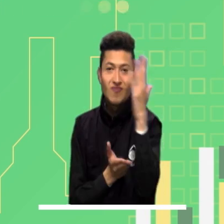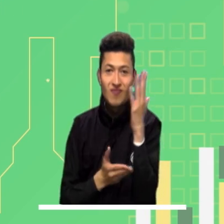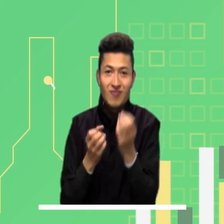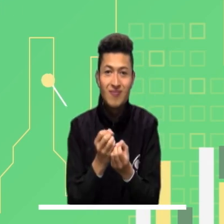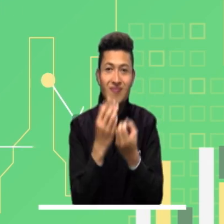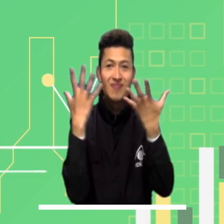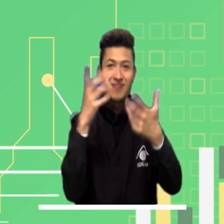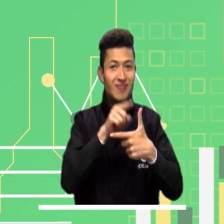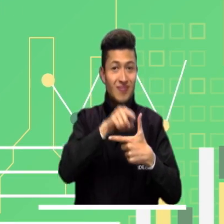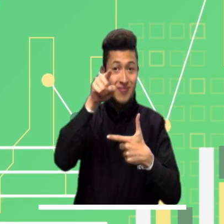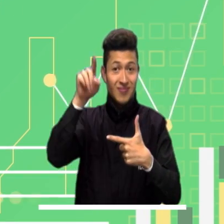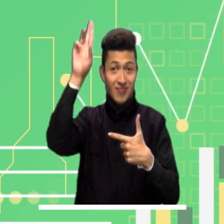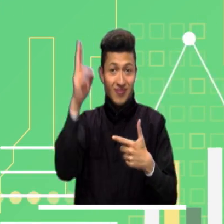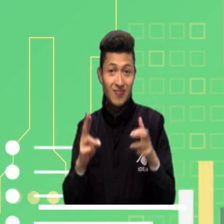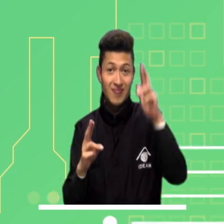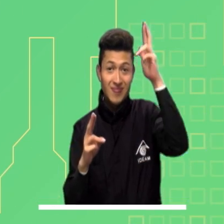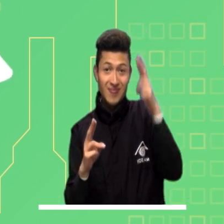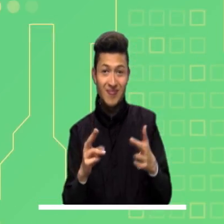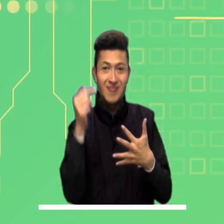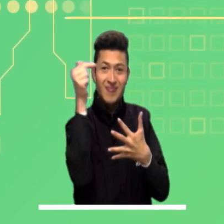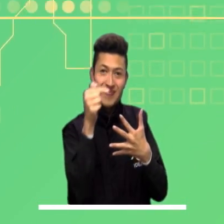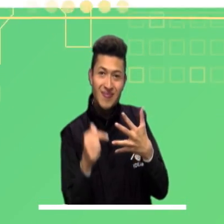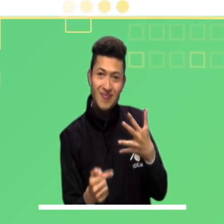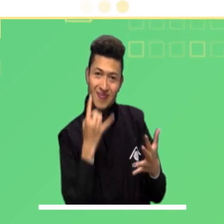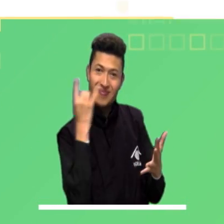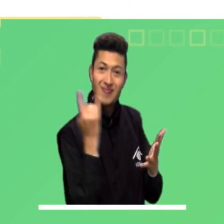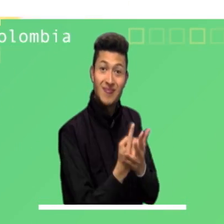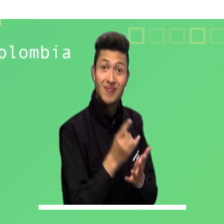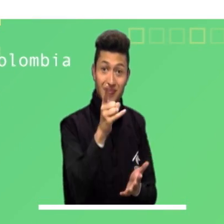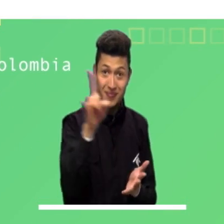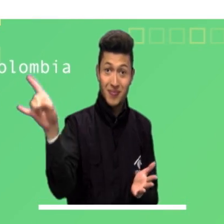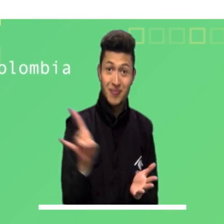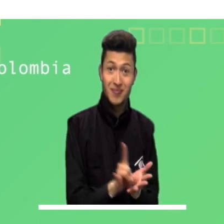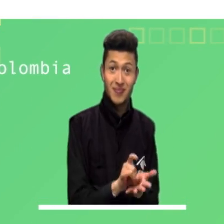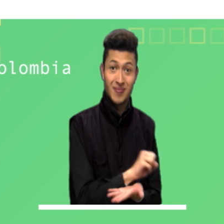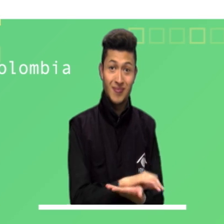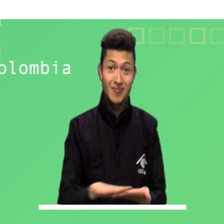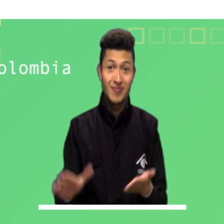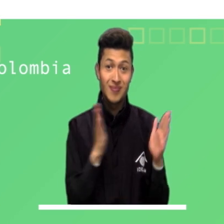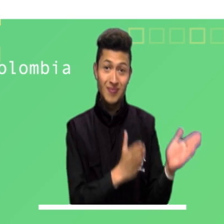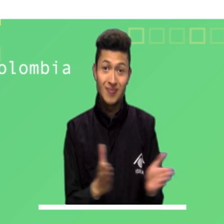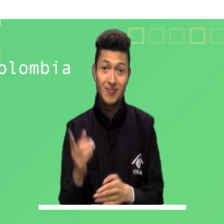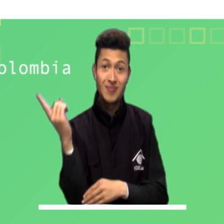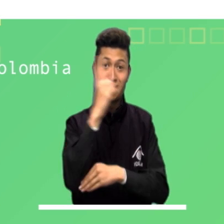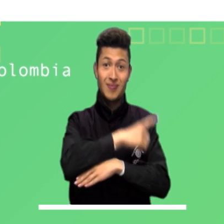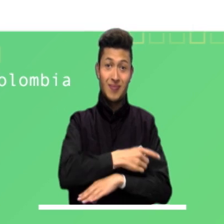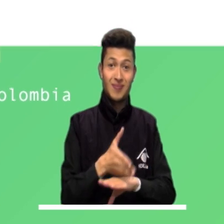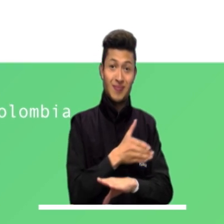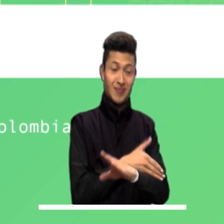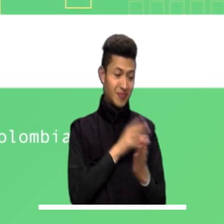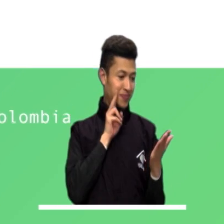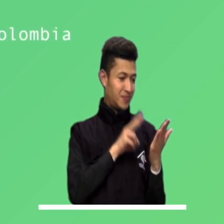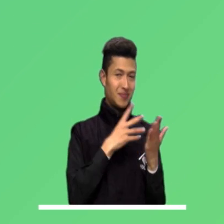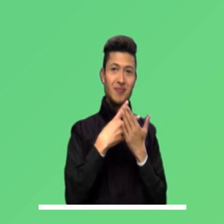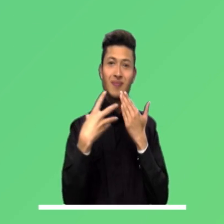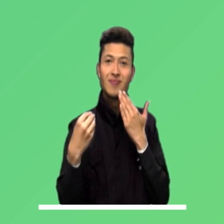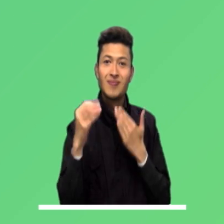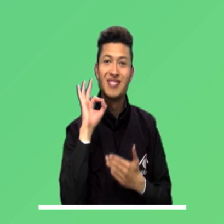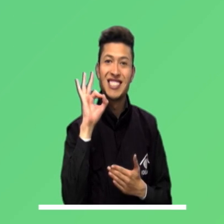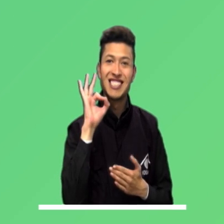Información detallada a nivel municipal, cifras de deforestación, estadísticas de rayos y otros datos de interés.